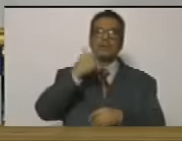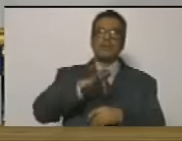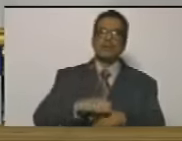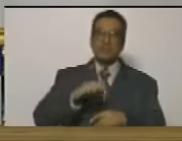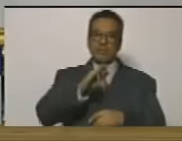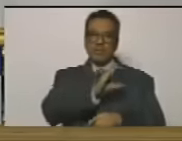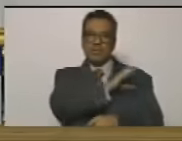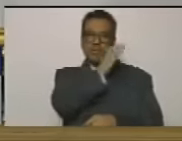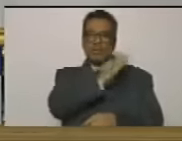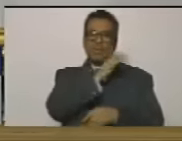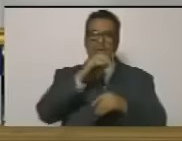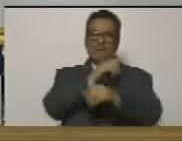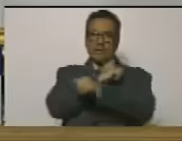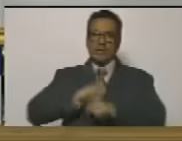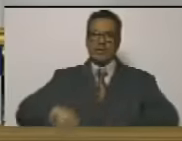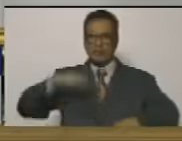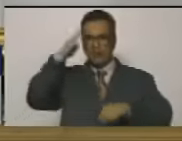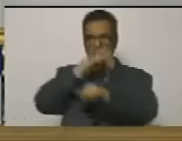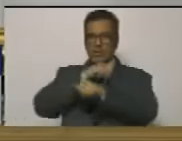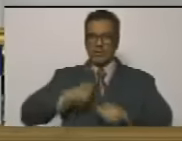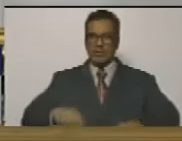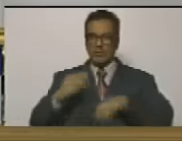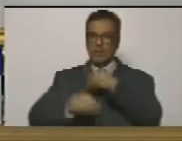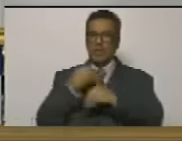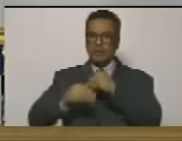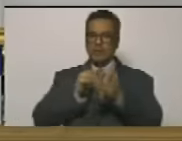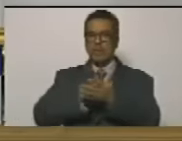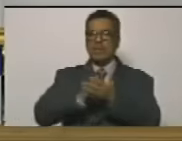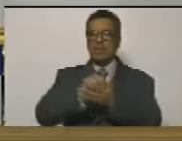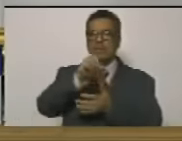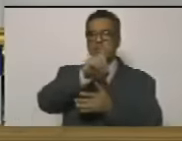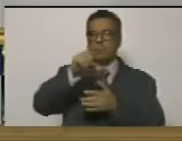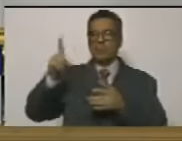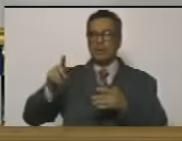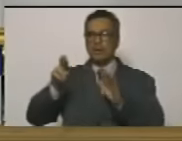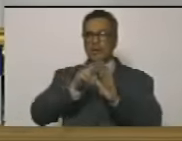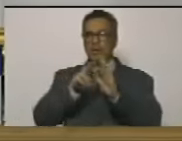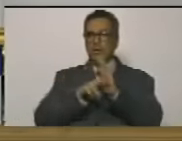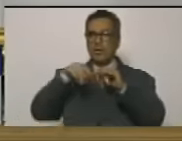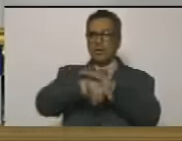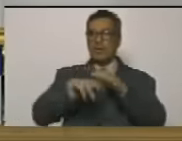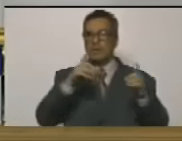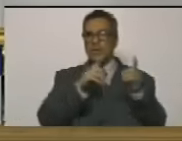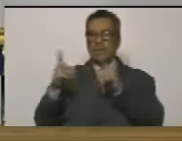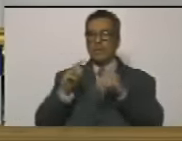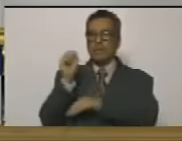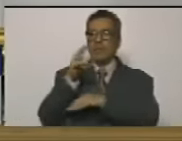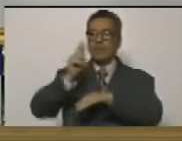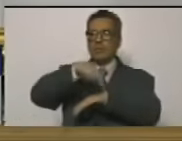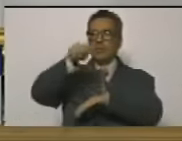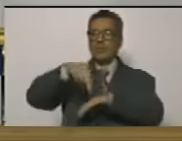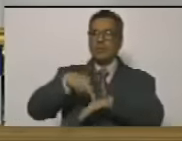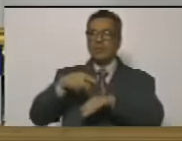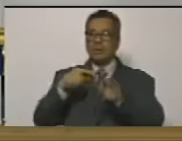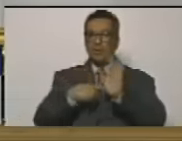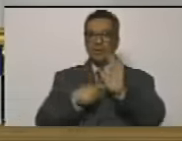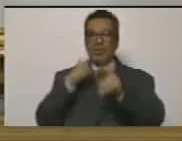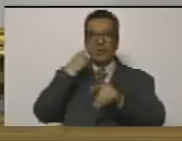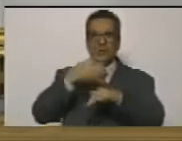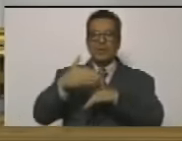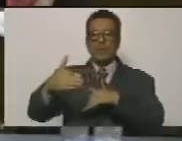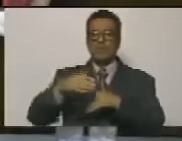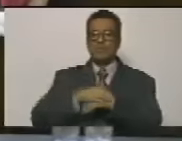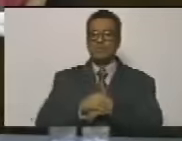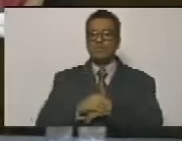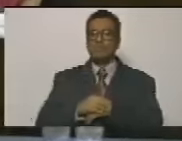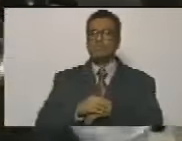capitán de fragata Víctor Hugo Morales de conformidad con la establección del artículo 111 del reglamento interior y de debates de la asamblea nacional sirvanse manifestarlo con la señal de